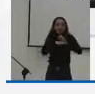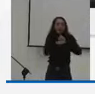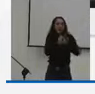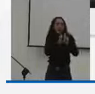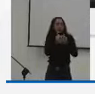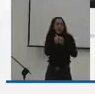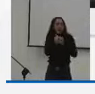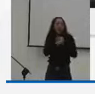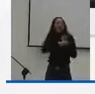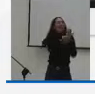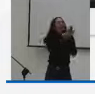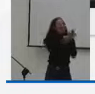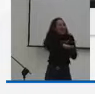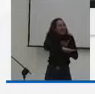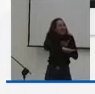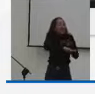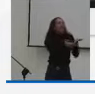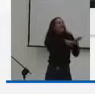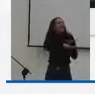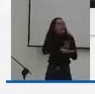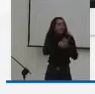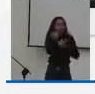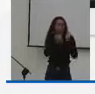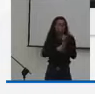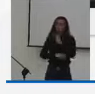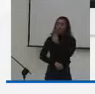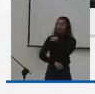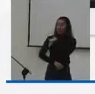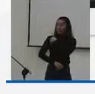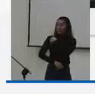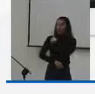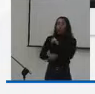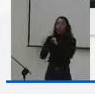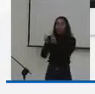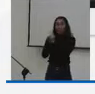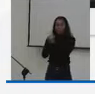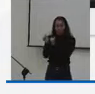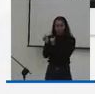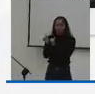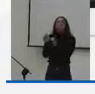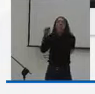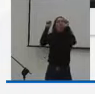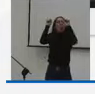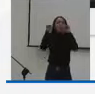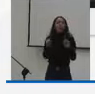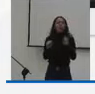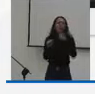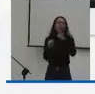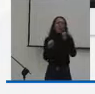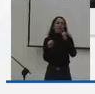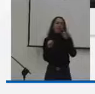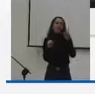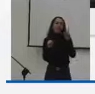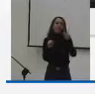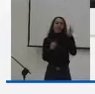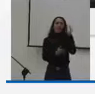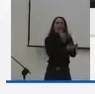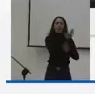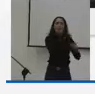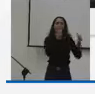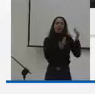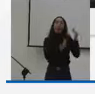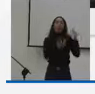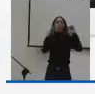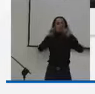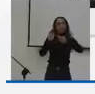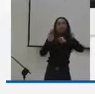el ministerio tiene la potestad y la facultad de regular la materialización de lo señalado